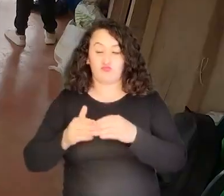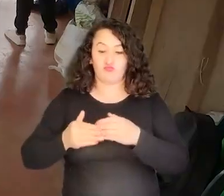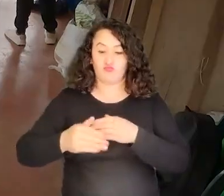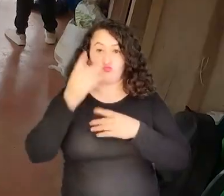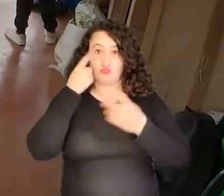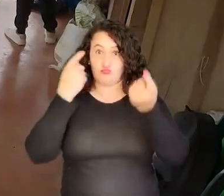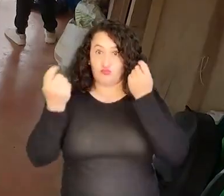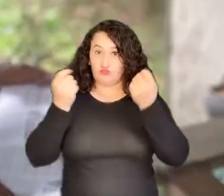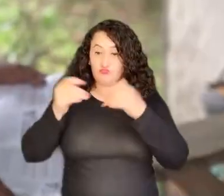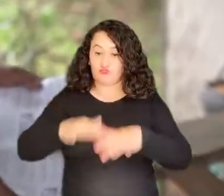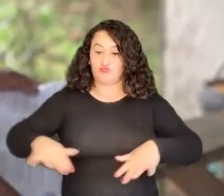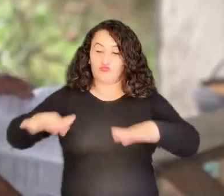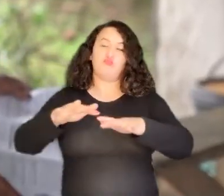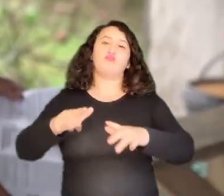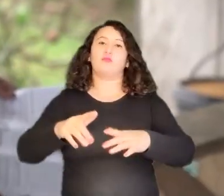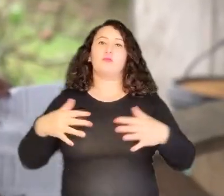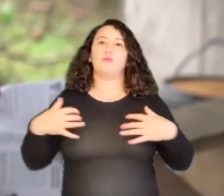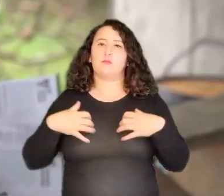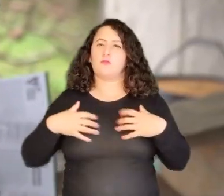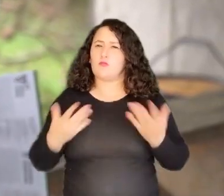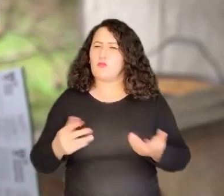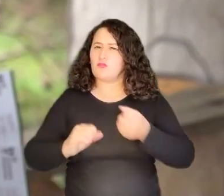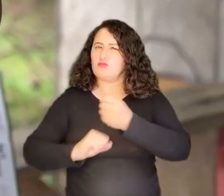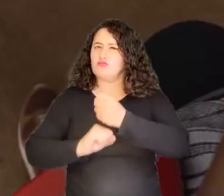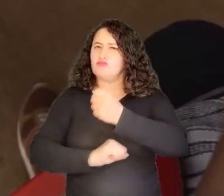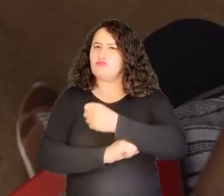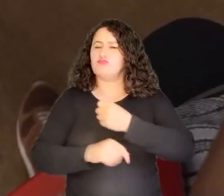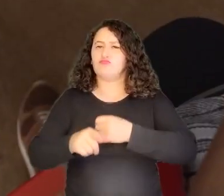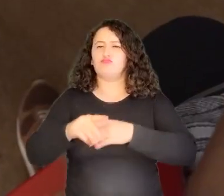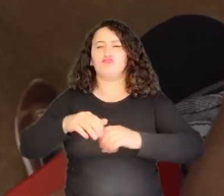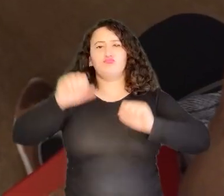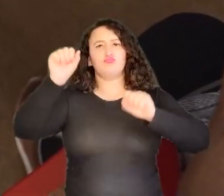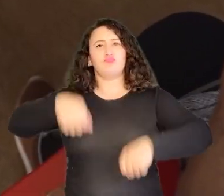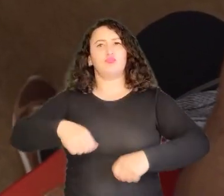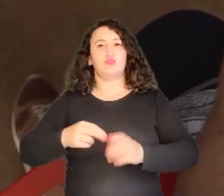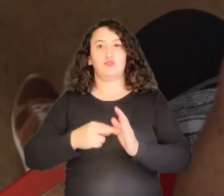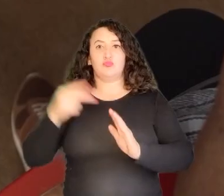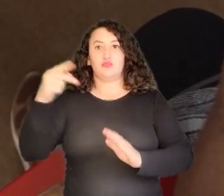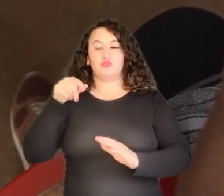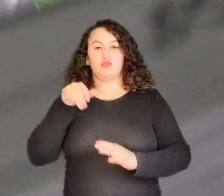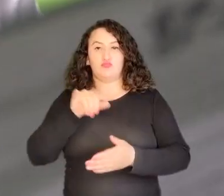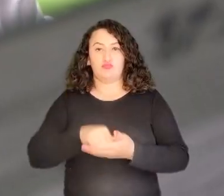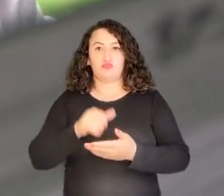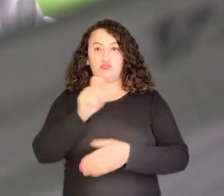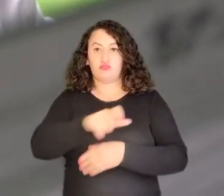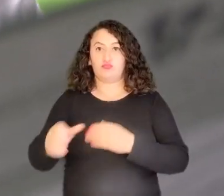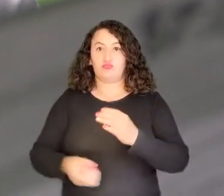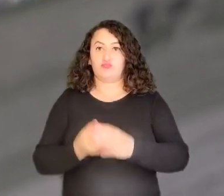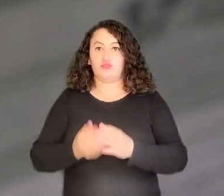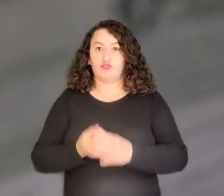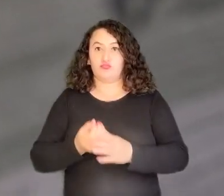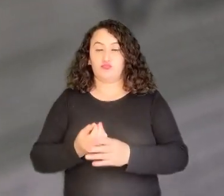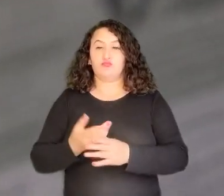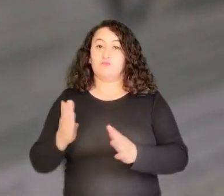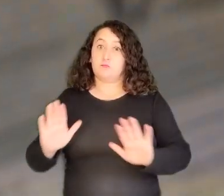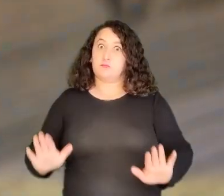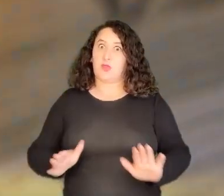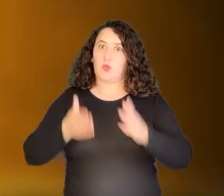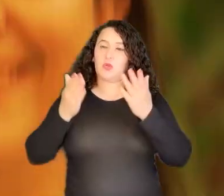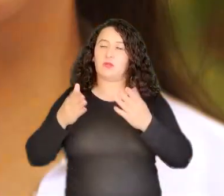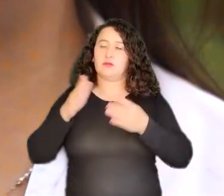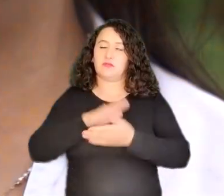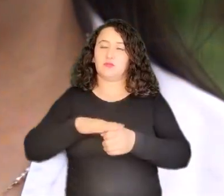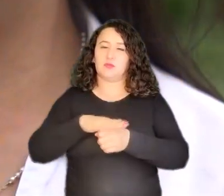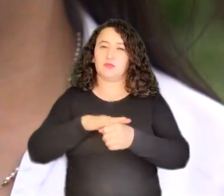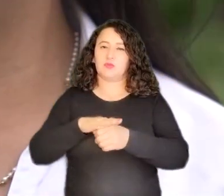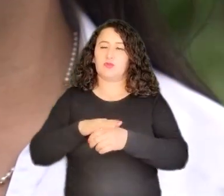estrategia de extensión que busca fundamentalmente fortalecer las capacidades técnicas de los productores y mejorar la condición sanitaria en sus predios.